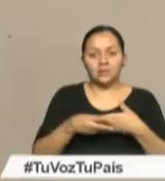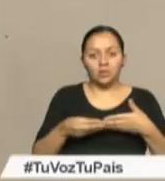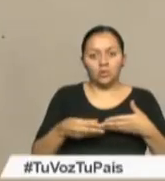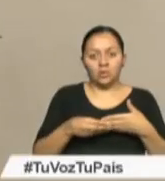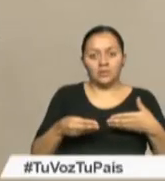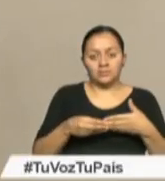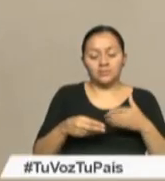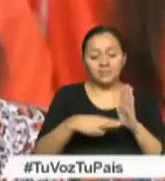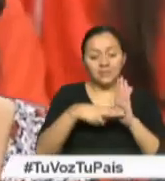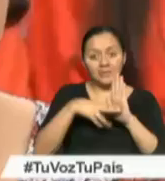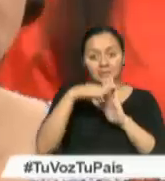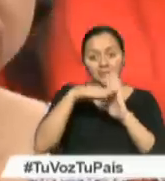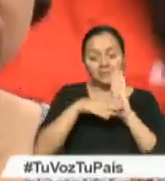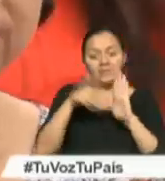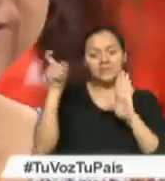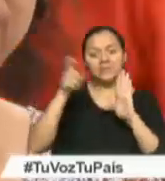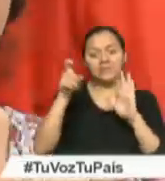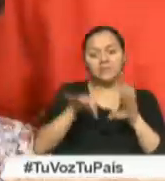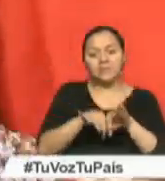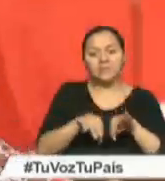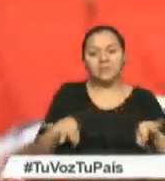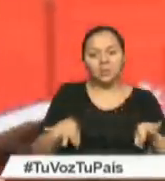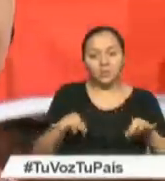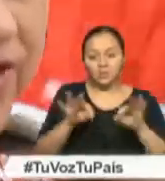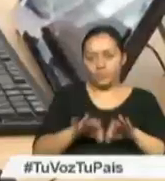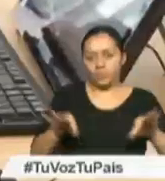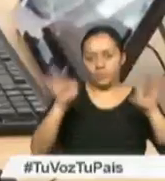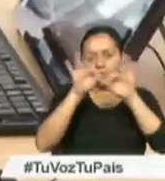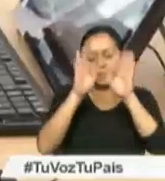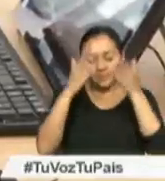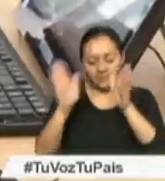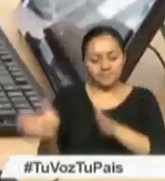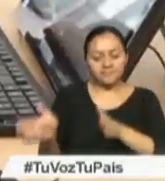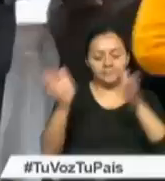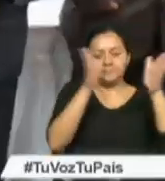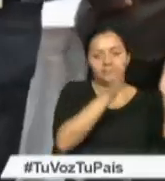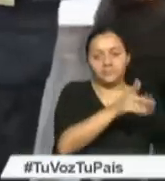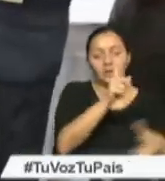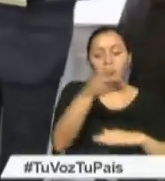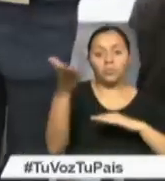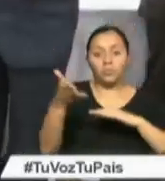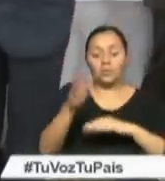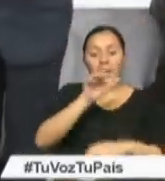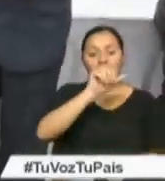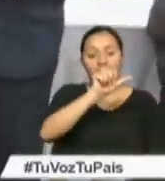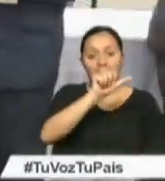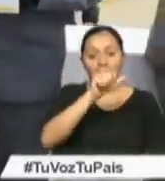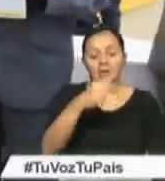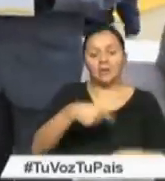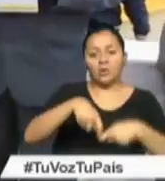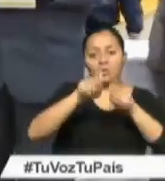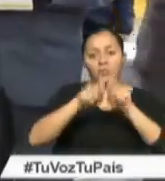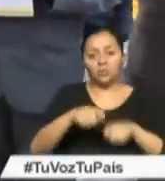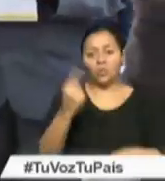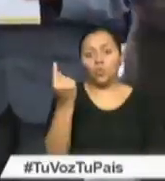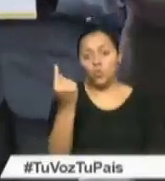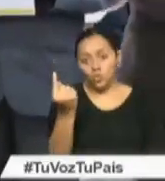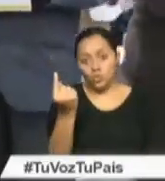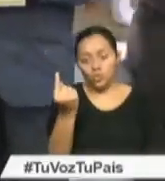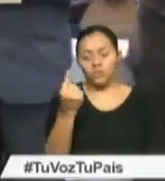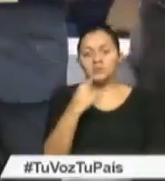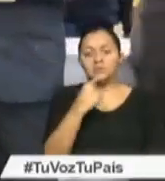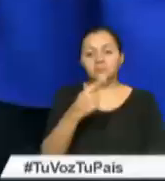contar con título de tercer nivel Mientras que aquellos con cargo docente a contrato 1 cuyo salario era de